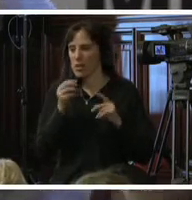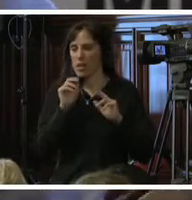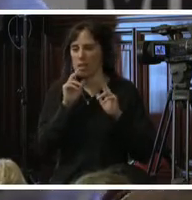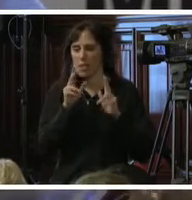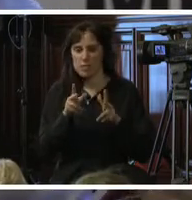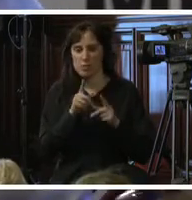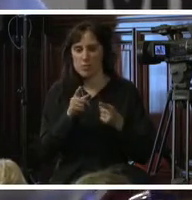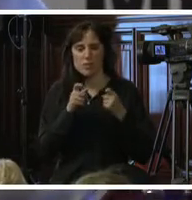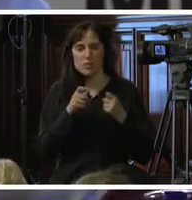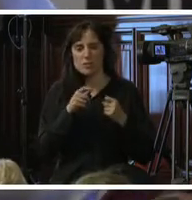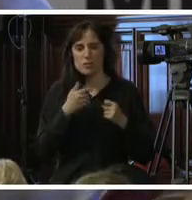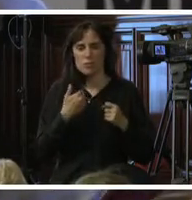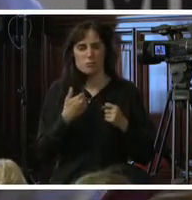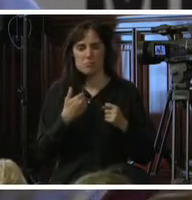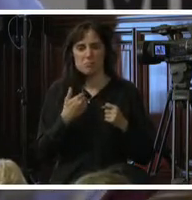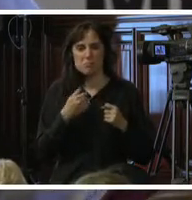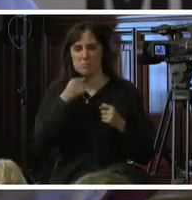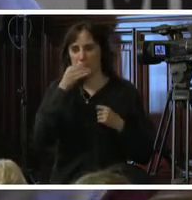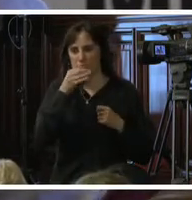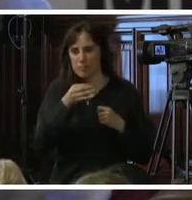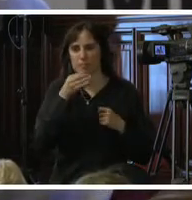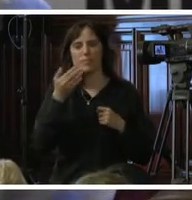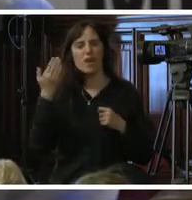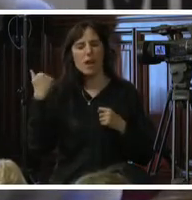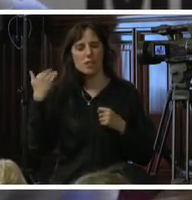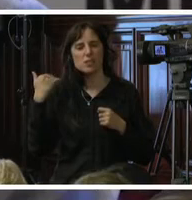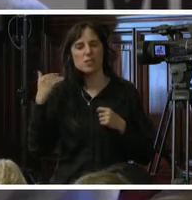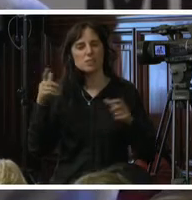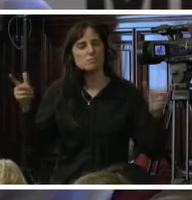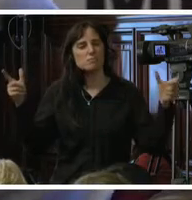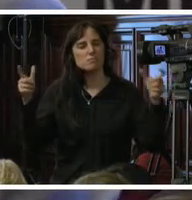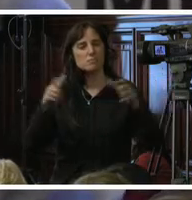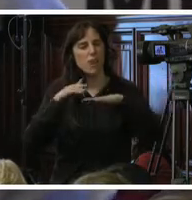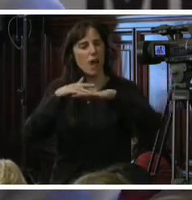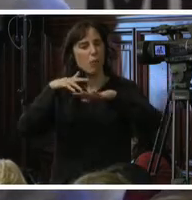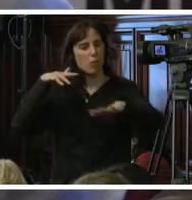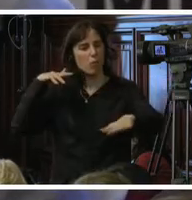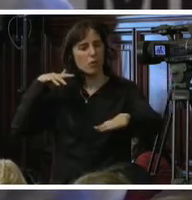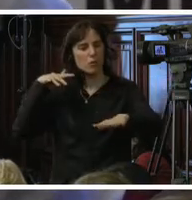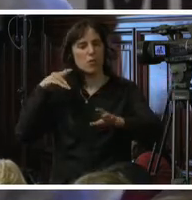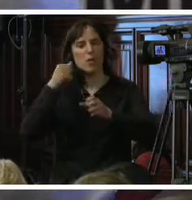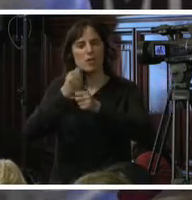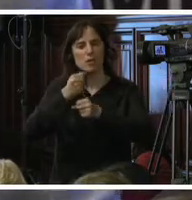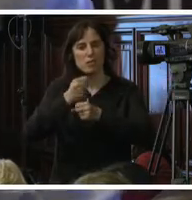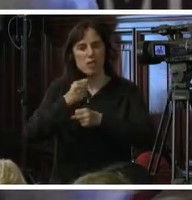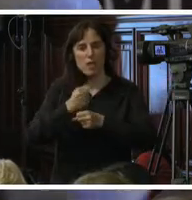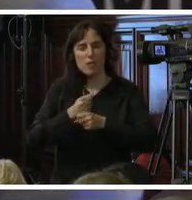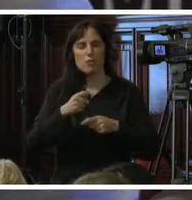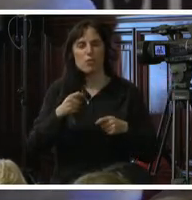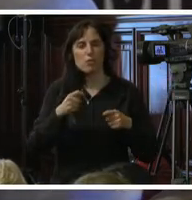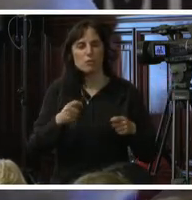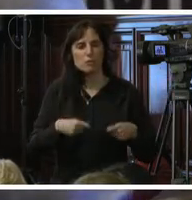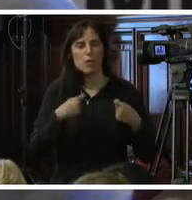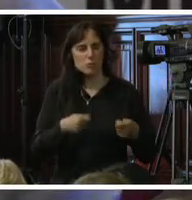nosotros dimos una audiencia a los trabajadores sexuales, ellos